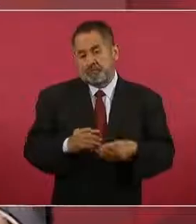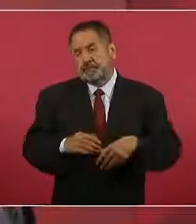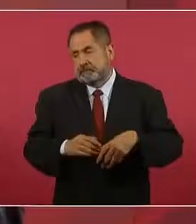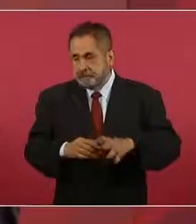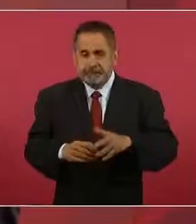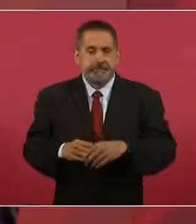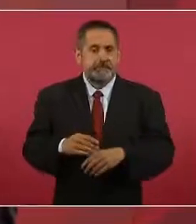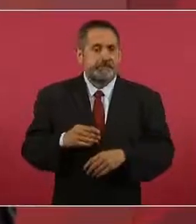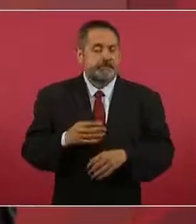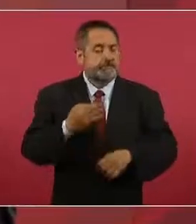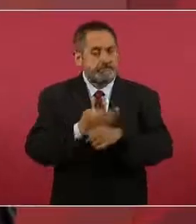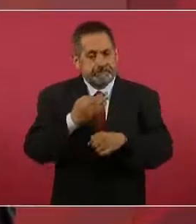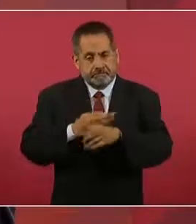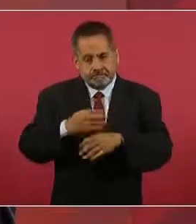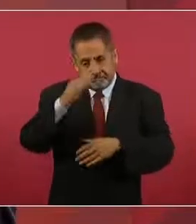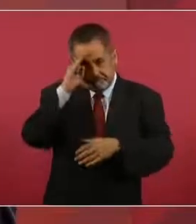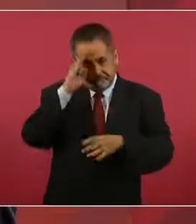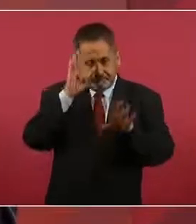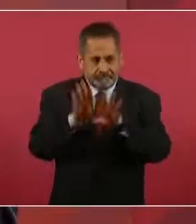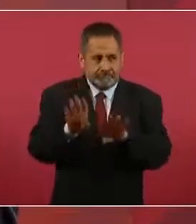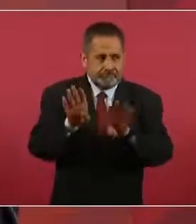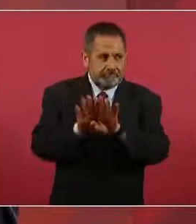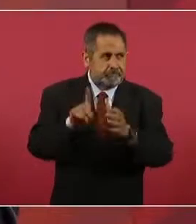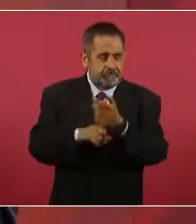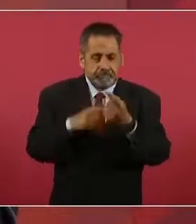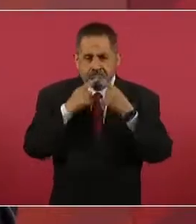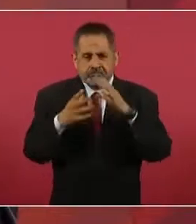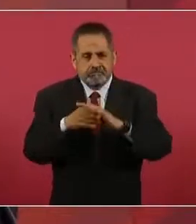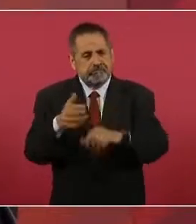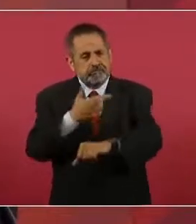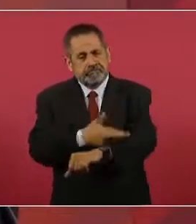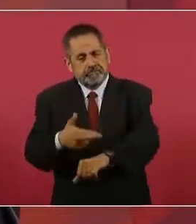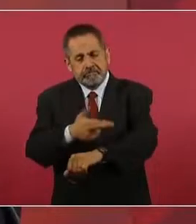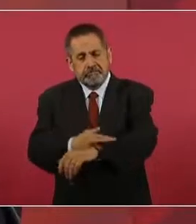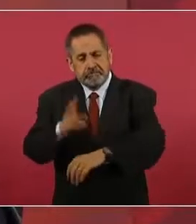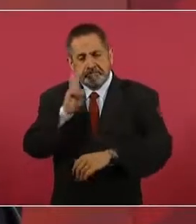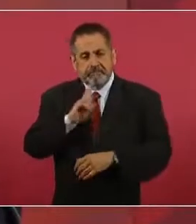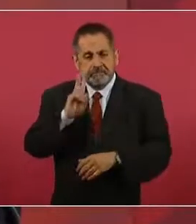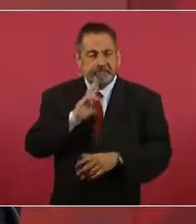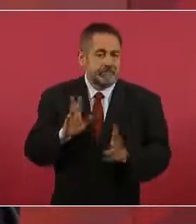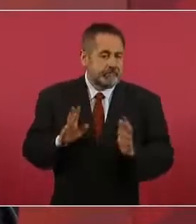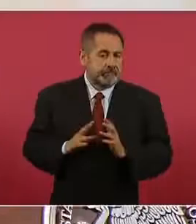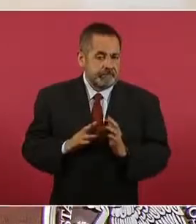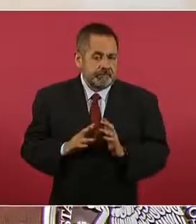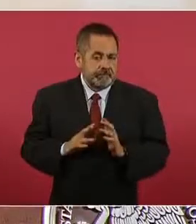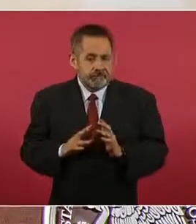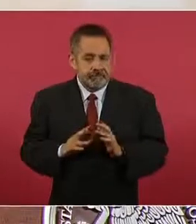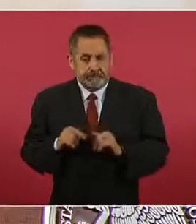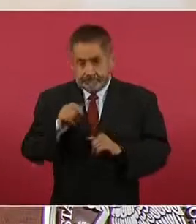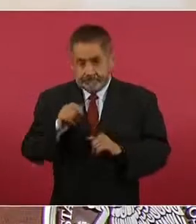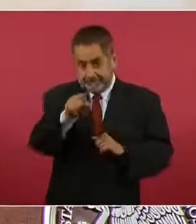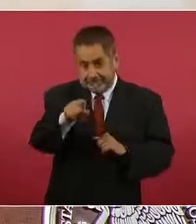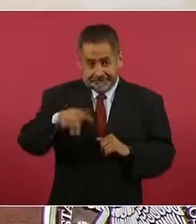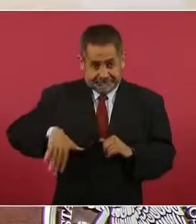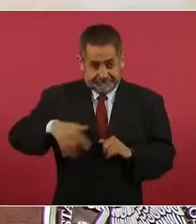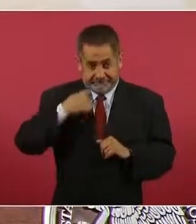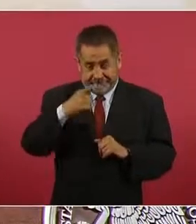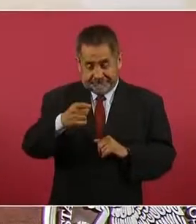vamos a buscar la forma de que se aclare todo esto,